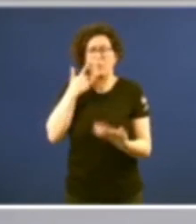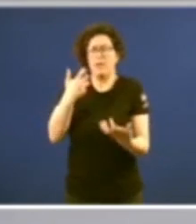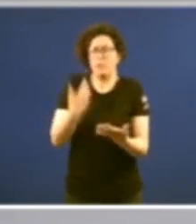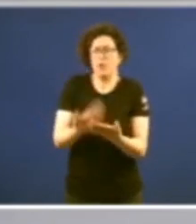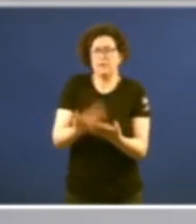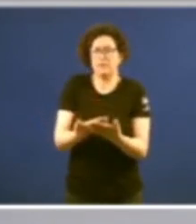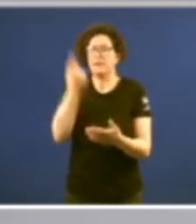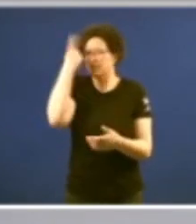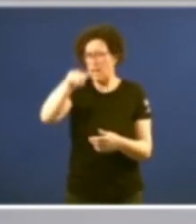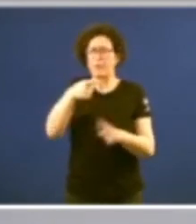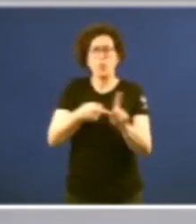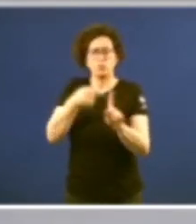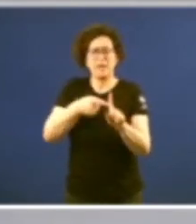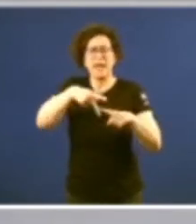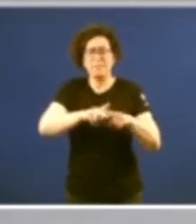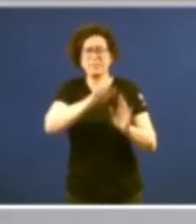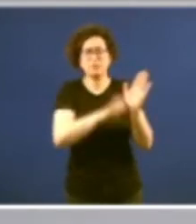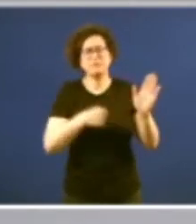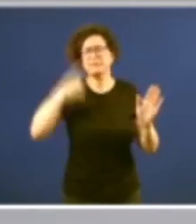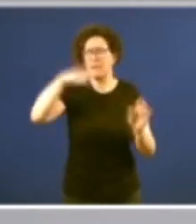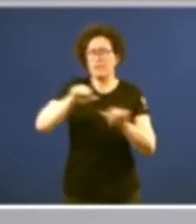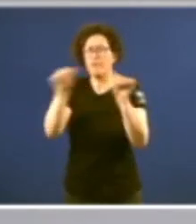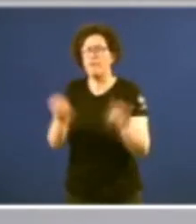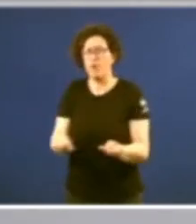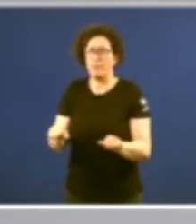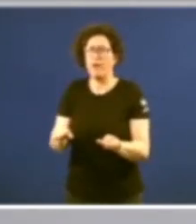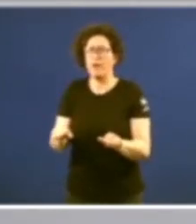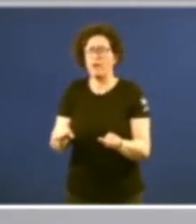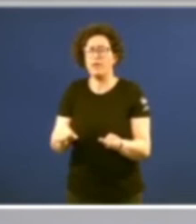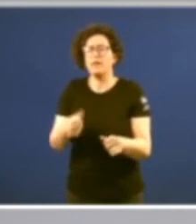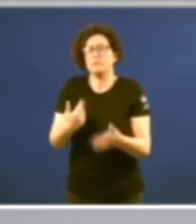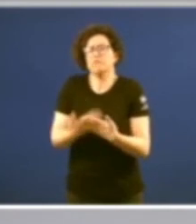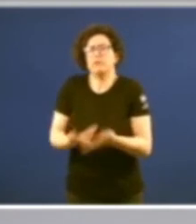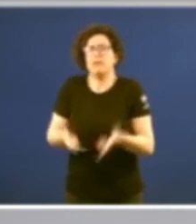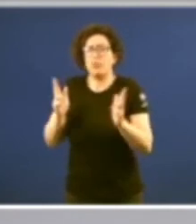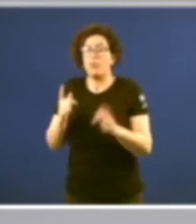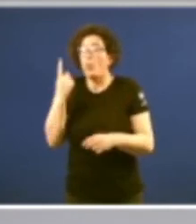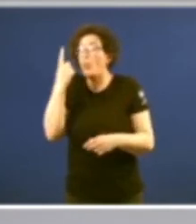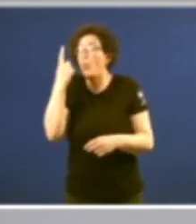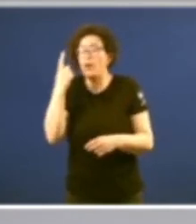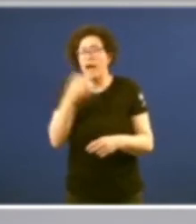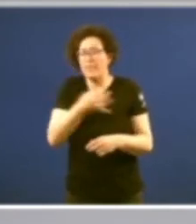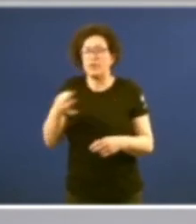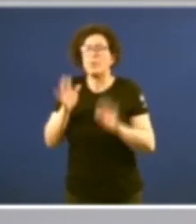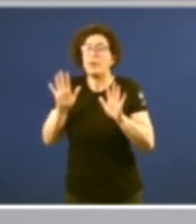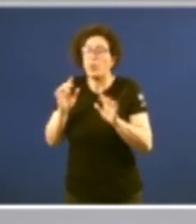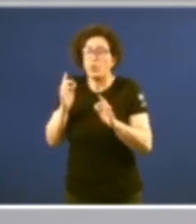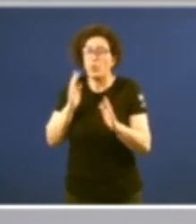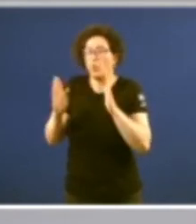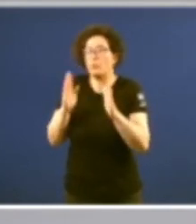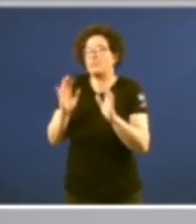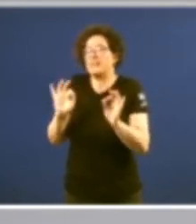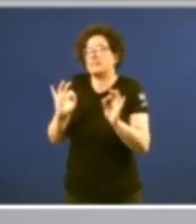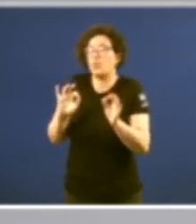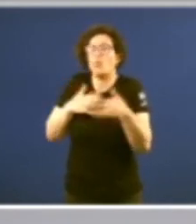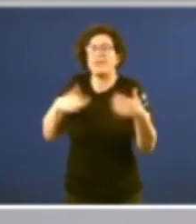democráticamente a ferramenta estatutaria cun notable acerto xoamente alterado polas convulsións propias de calquera sistema